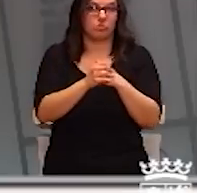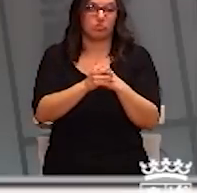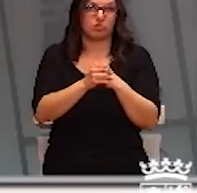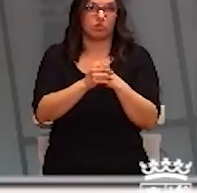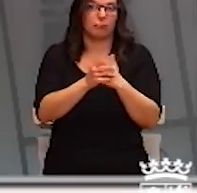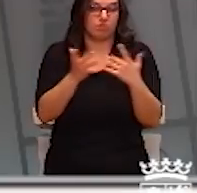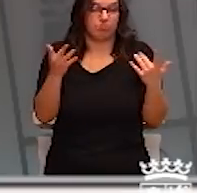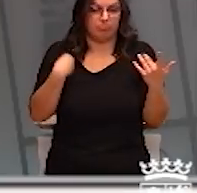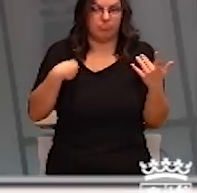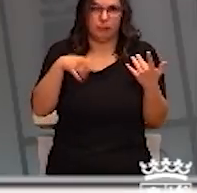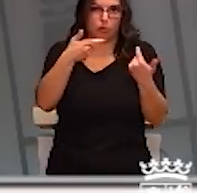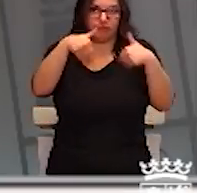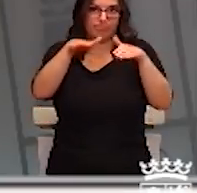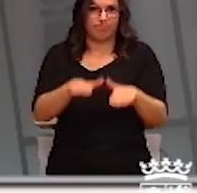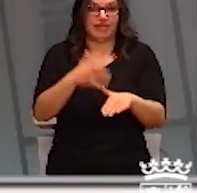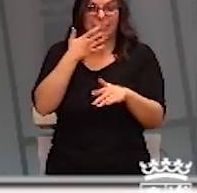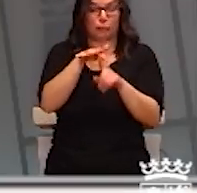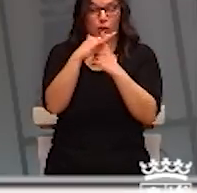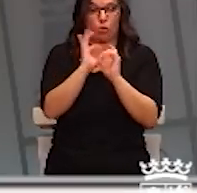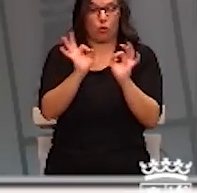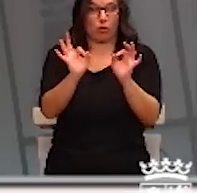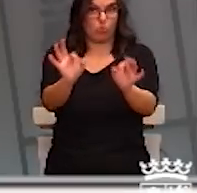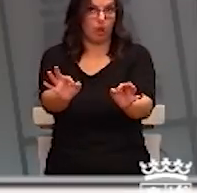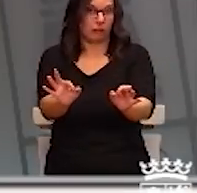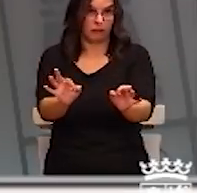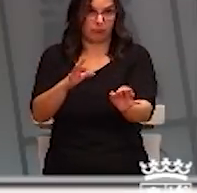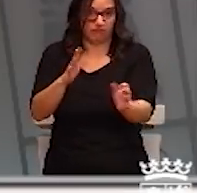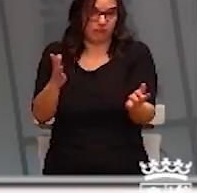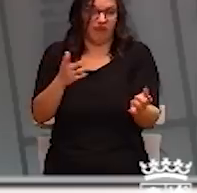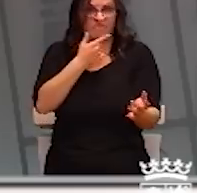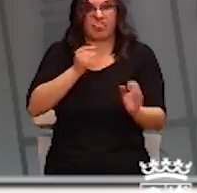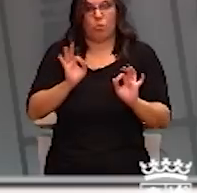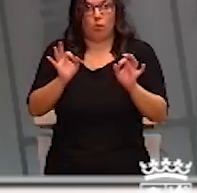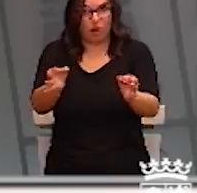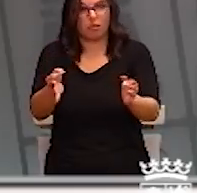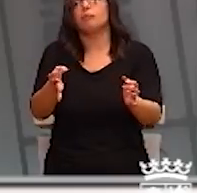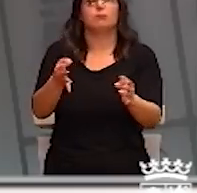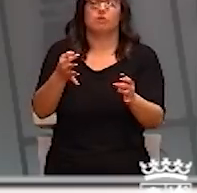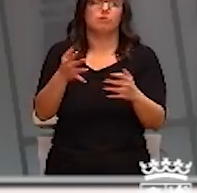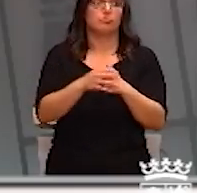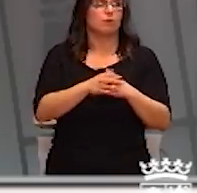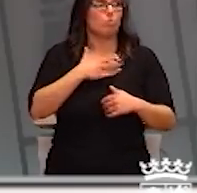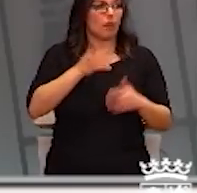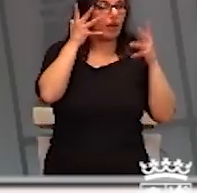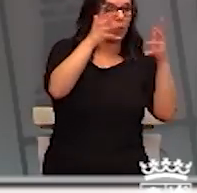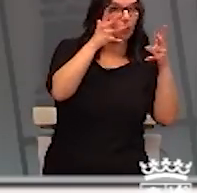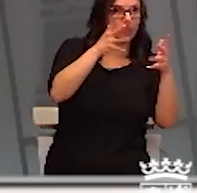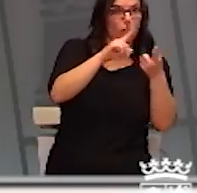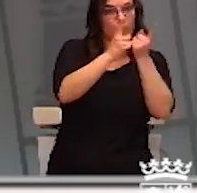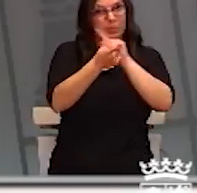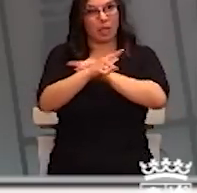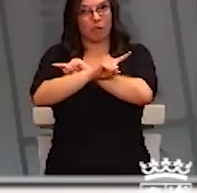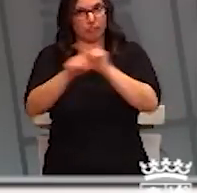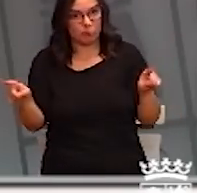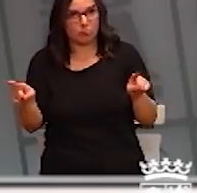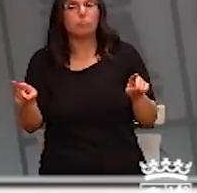va a ser esta si la situación no cambia que es poco probable que cambie. ¿Podría pasar de recomendación a obligación? Podría pasar a obligación.